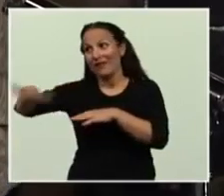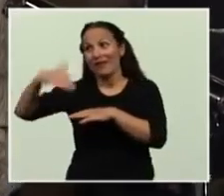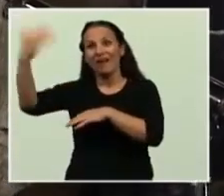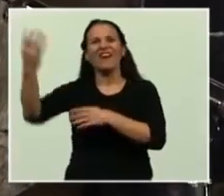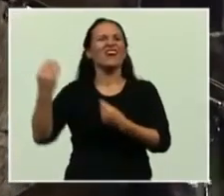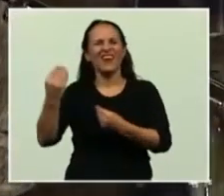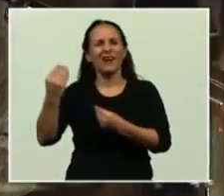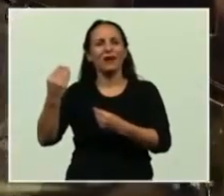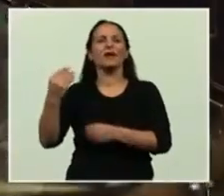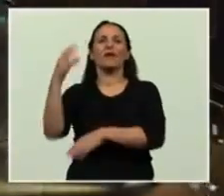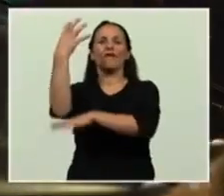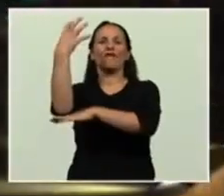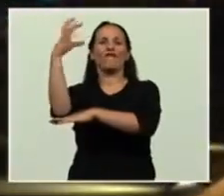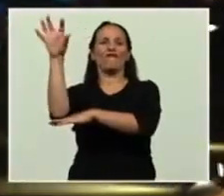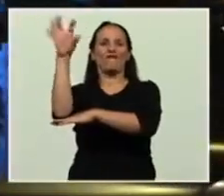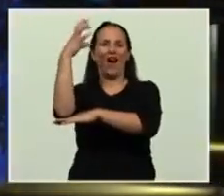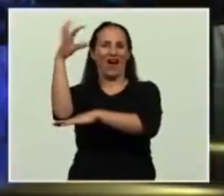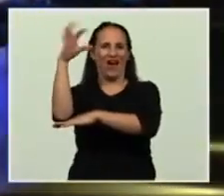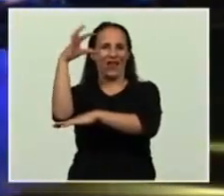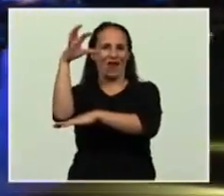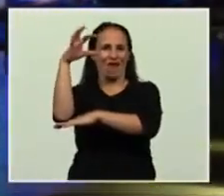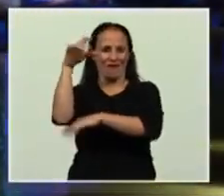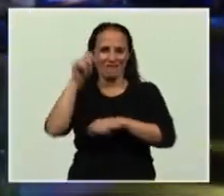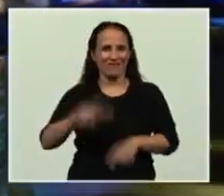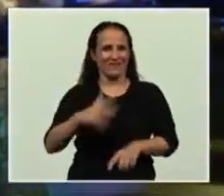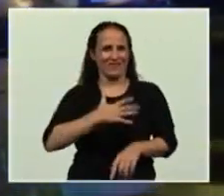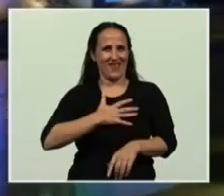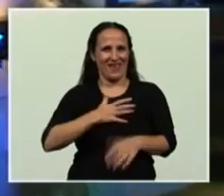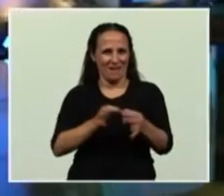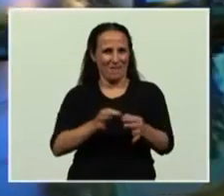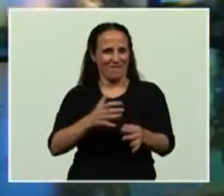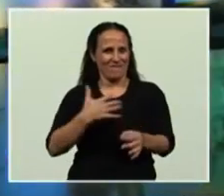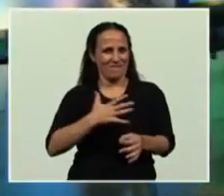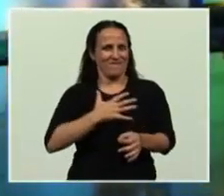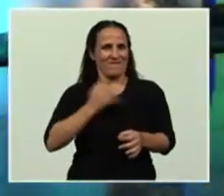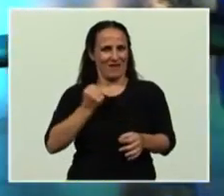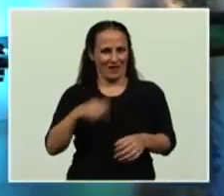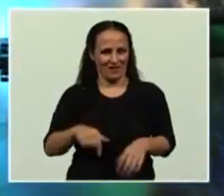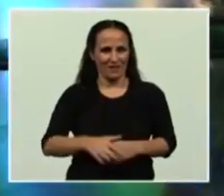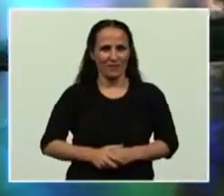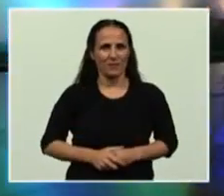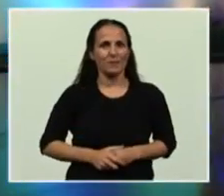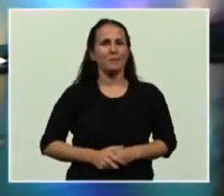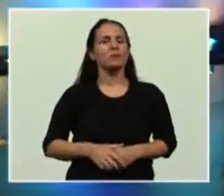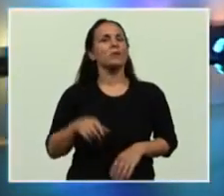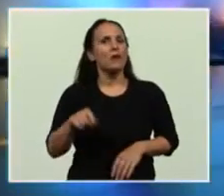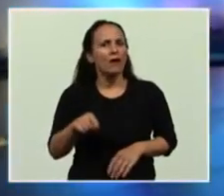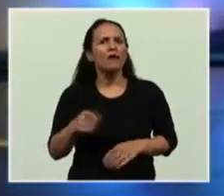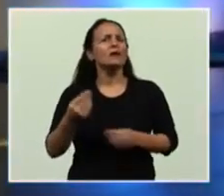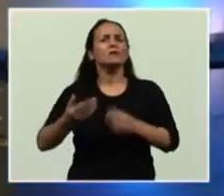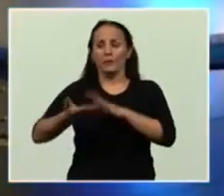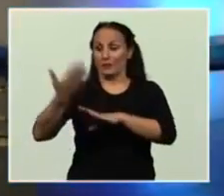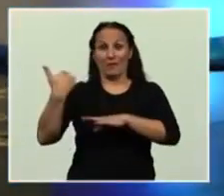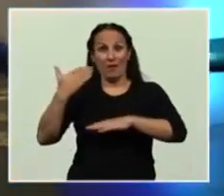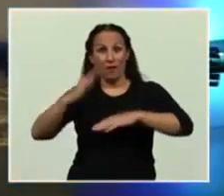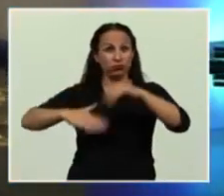el faro de la soberanía. Sobre una vieja construcción restaurada,